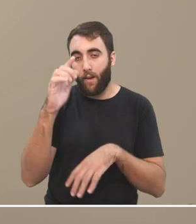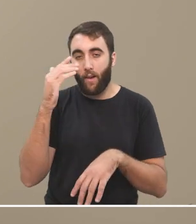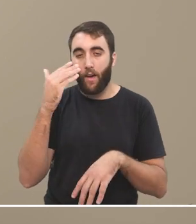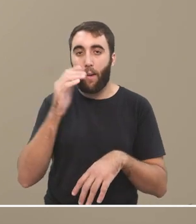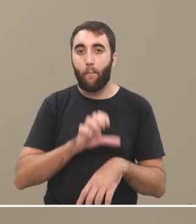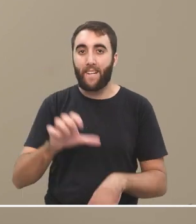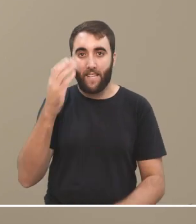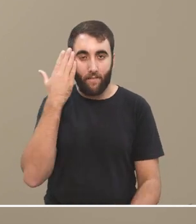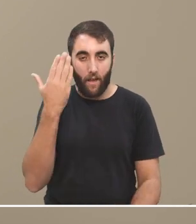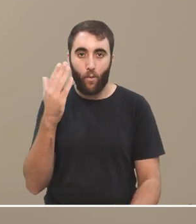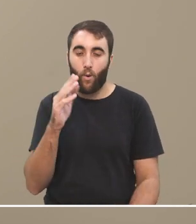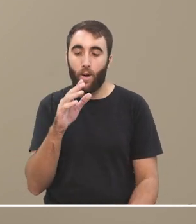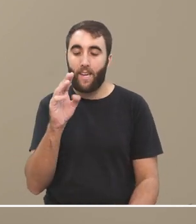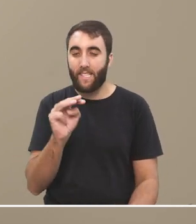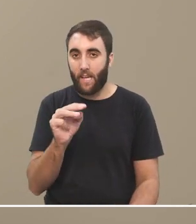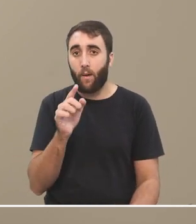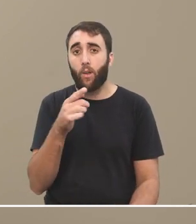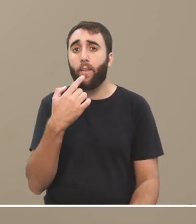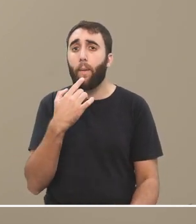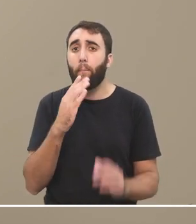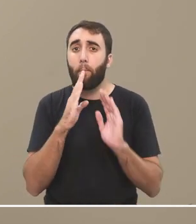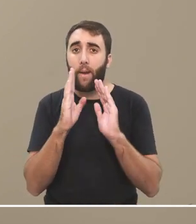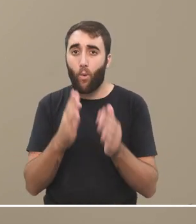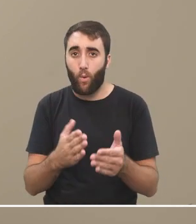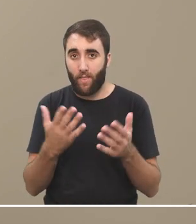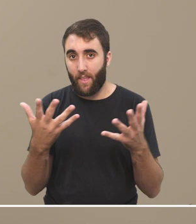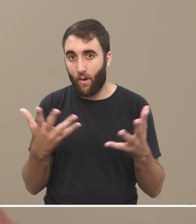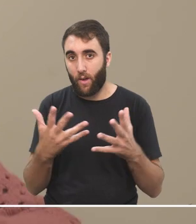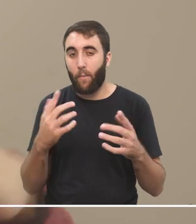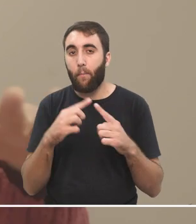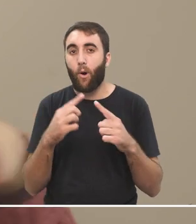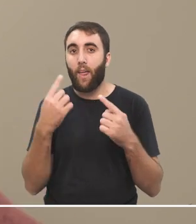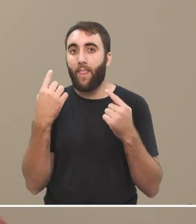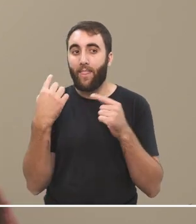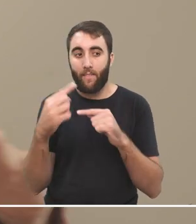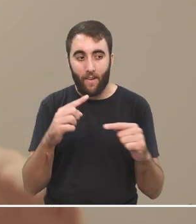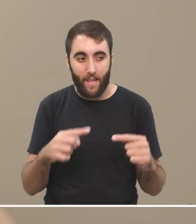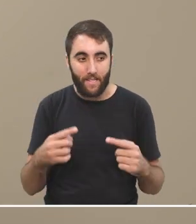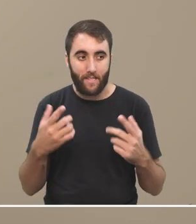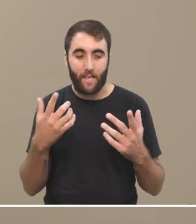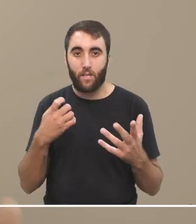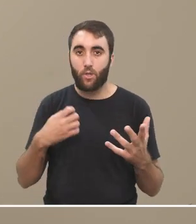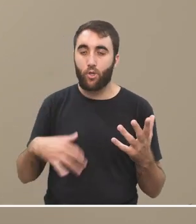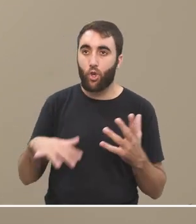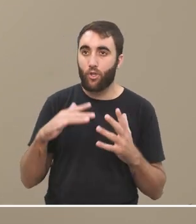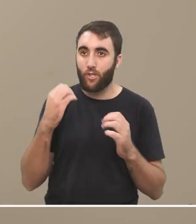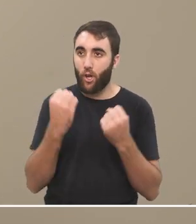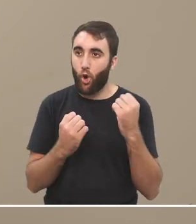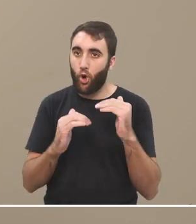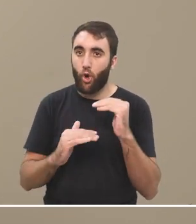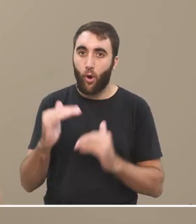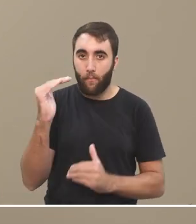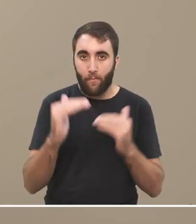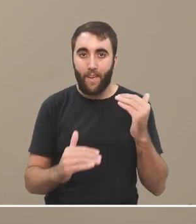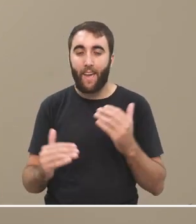Entonces, me parece que esta pregunta, por las diferencias socioeconómicas, o